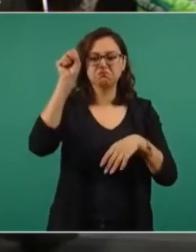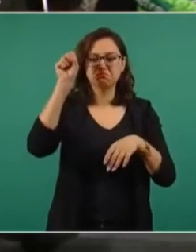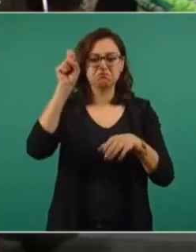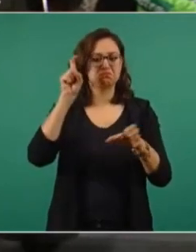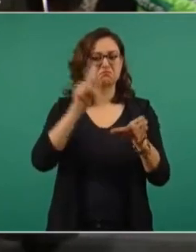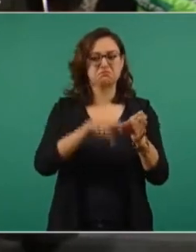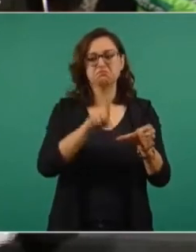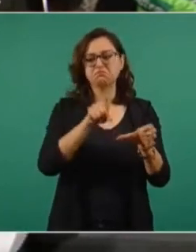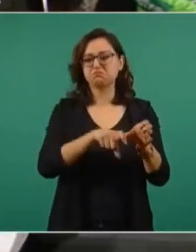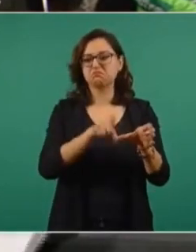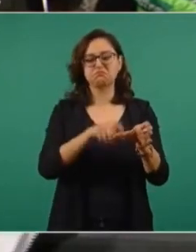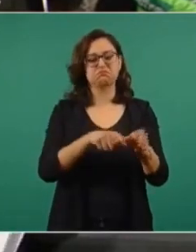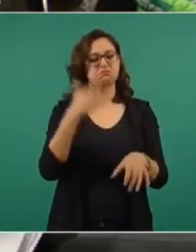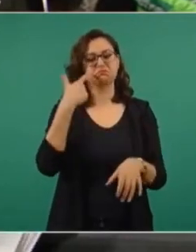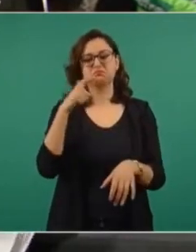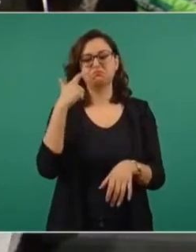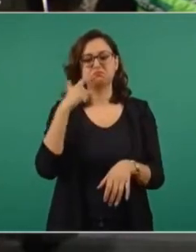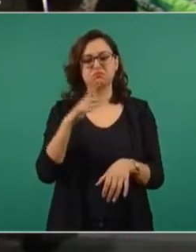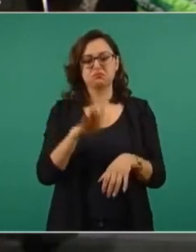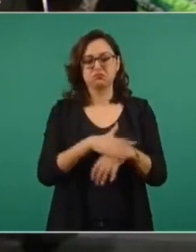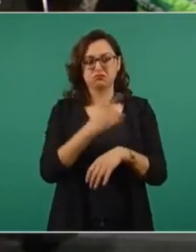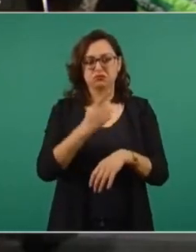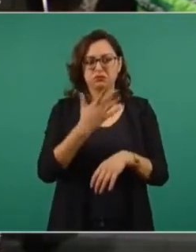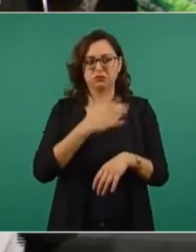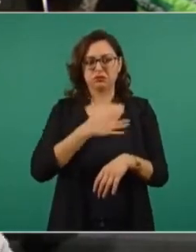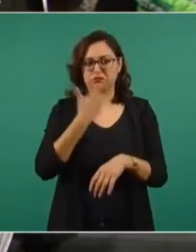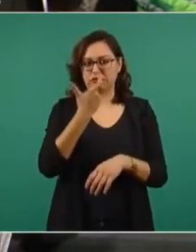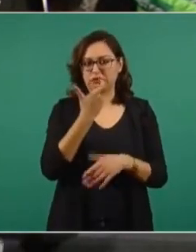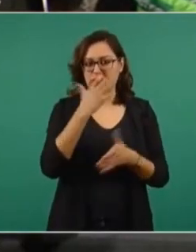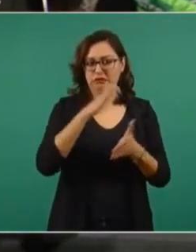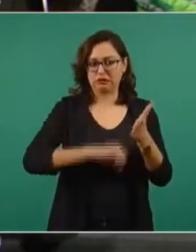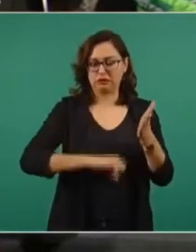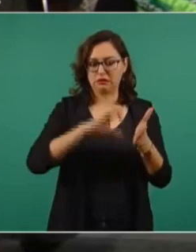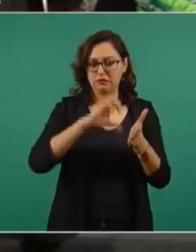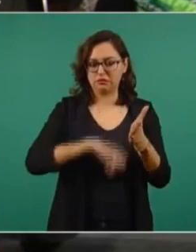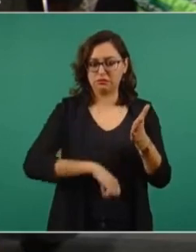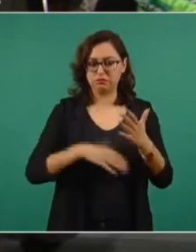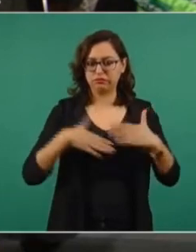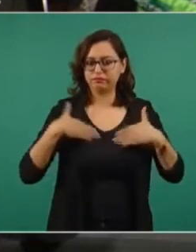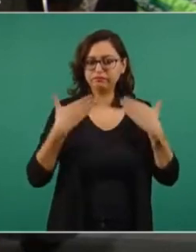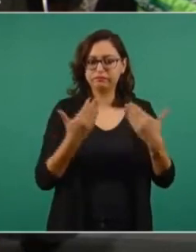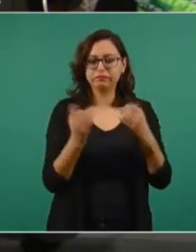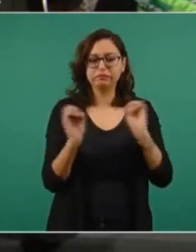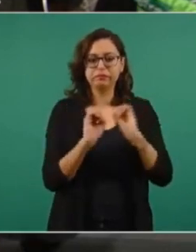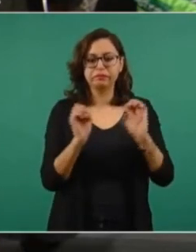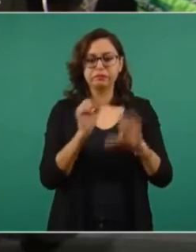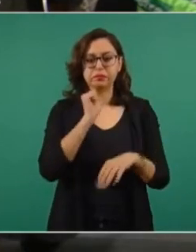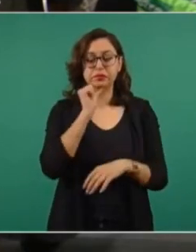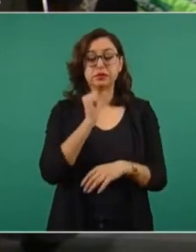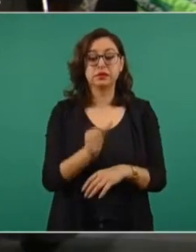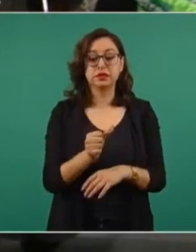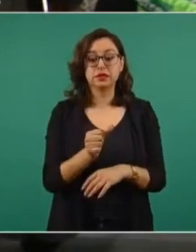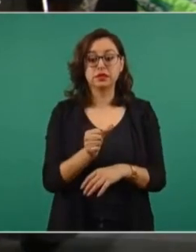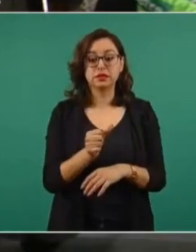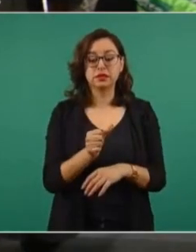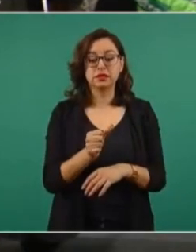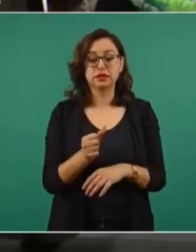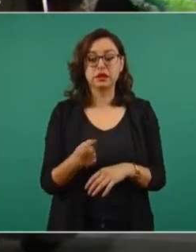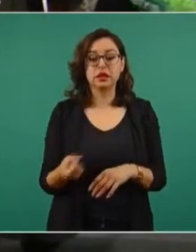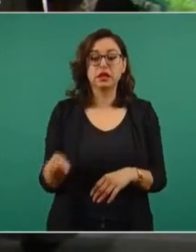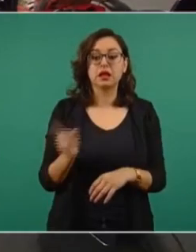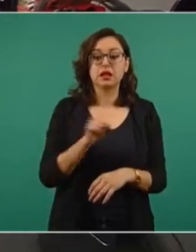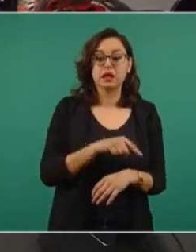no querían que les quitaran su dinero y que no confiaban en los sindicatos. Entonces, Imelda,